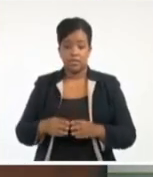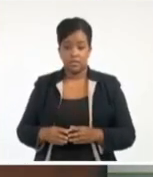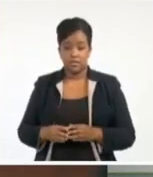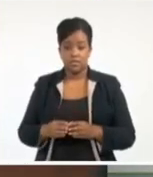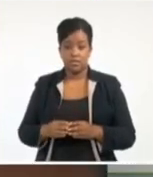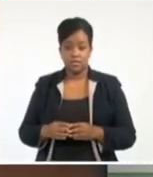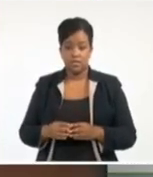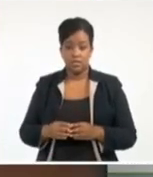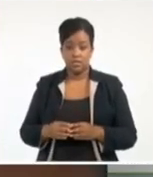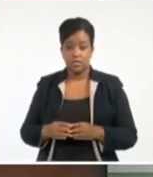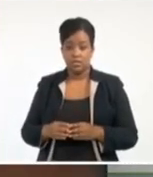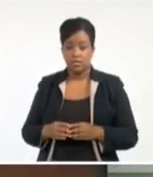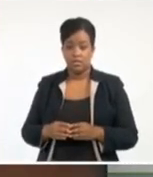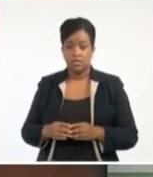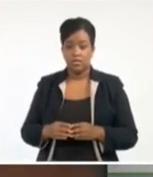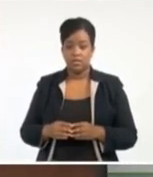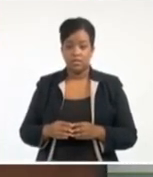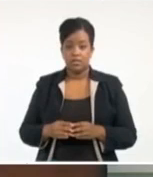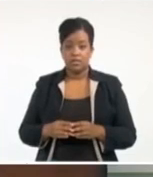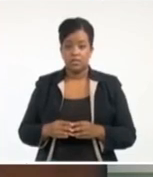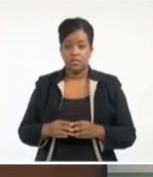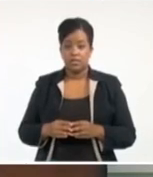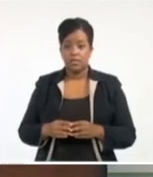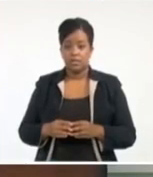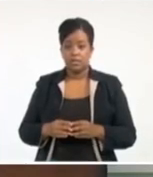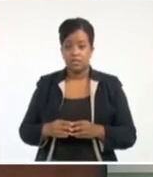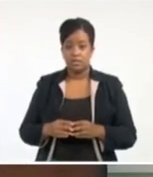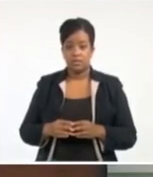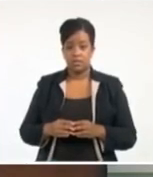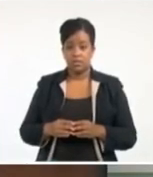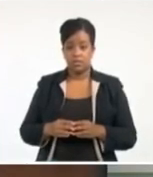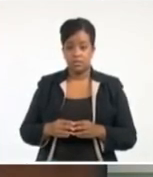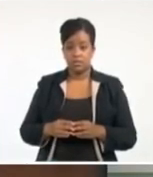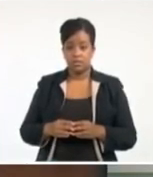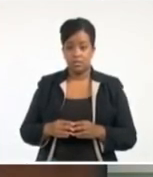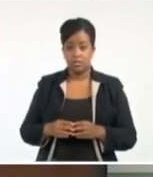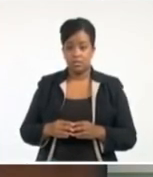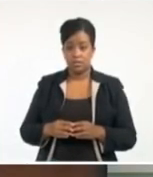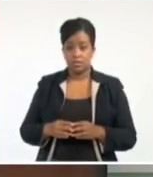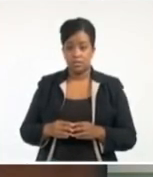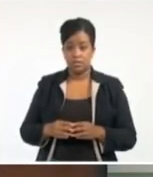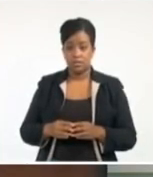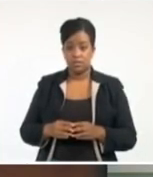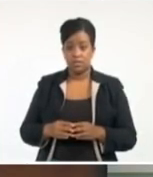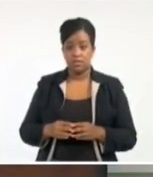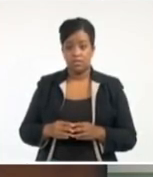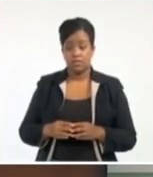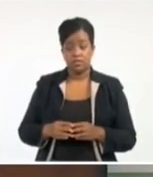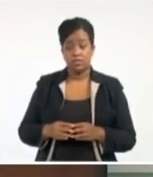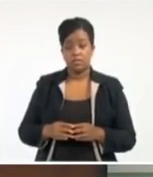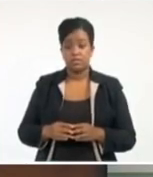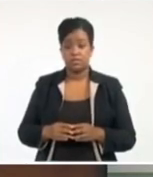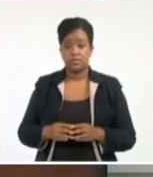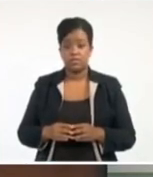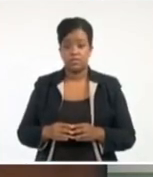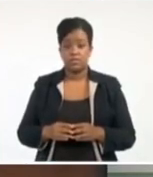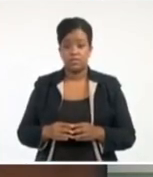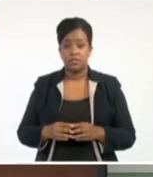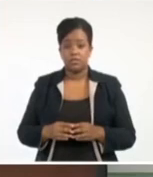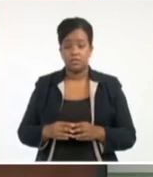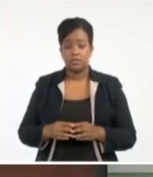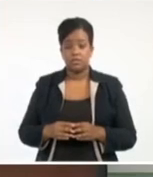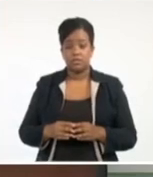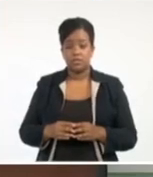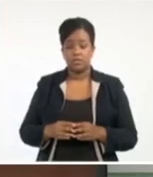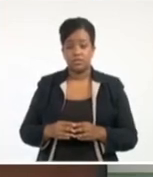sería para el día lunes. Y por lo tanto, todavía hay tiempo para ver un poco más, precisar un poco más qué